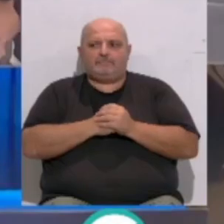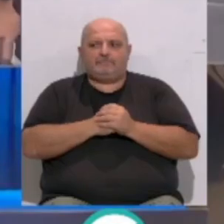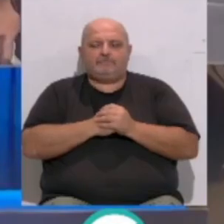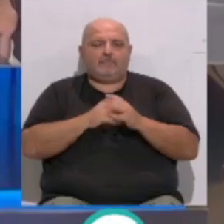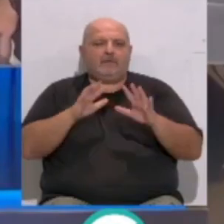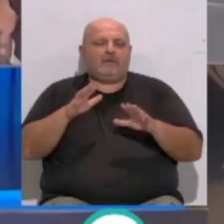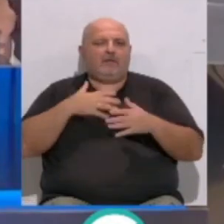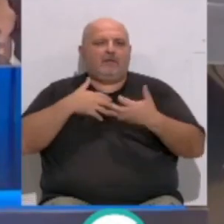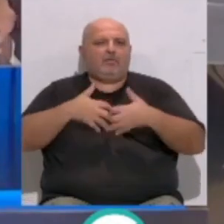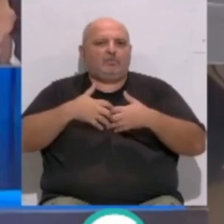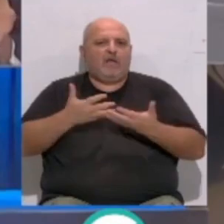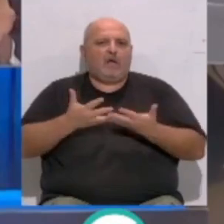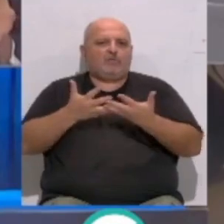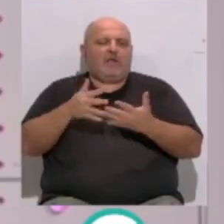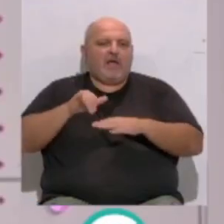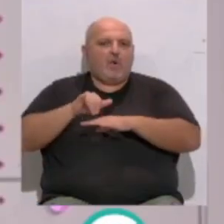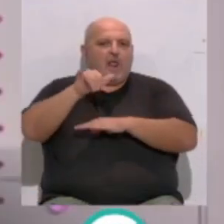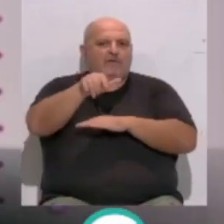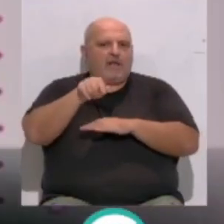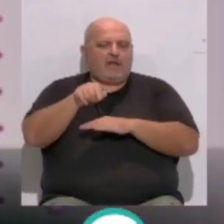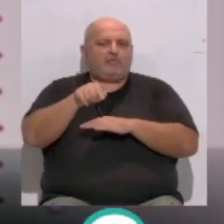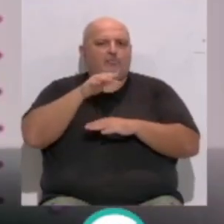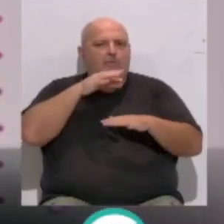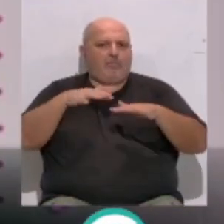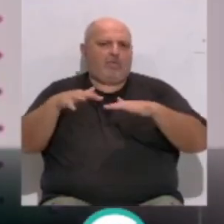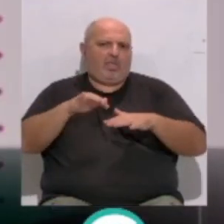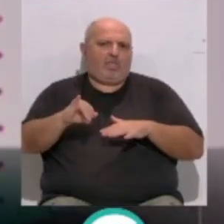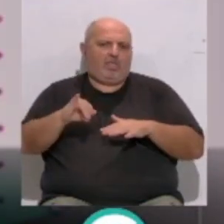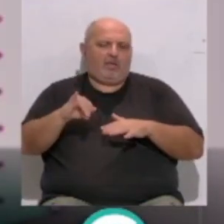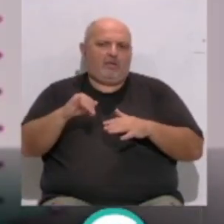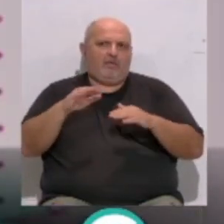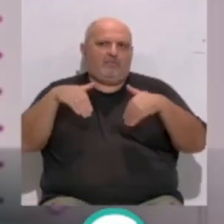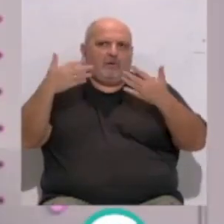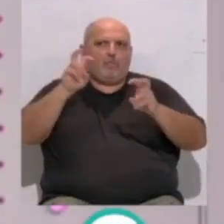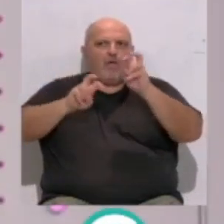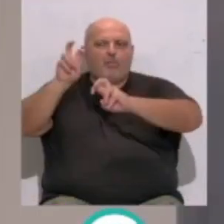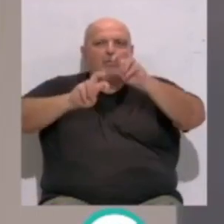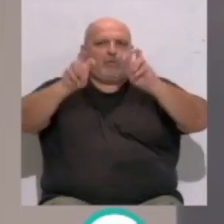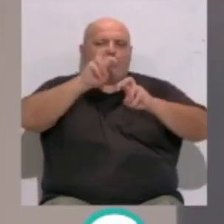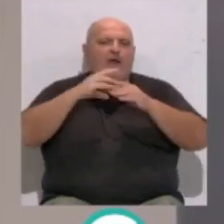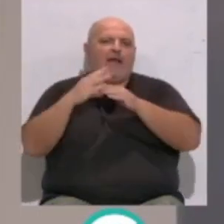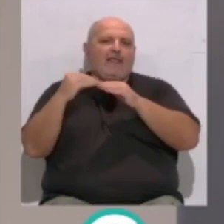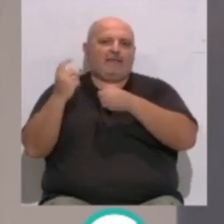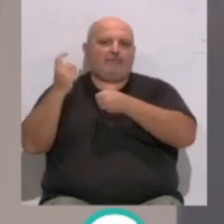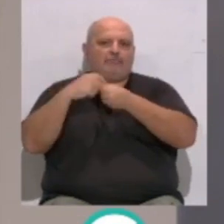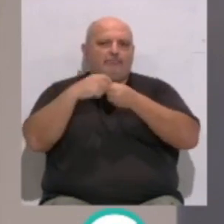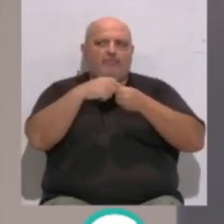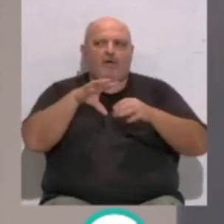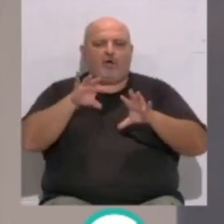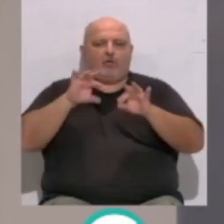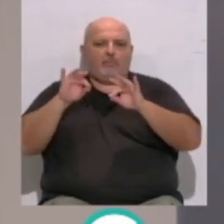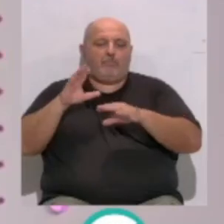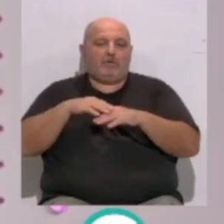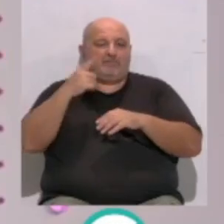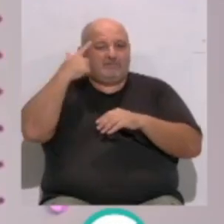Pero la industria auxiliar aeronáutica también se está moviendo, está saliendo fuera, está buscando trabajo, está buscando, digamos, alternativas.